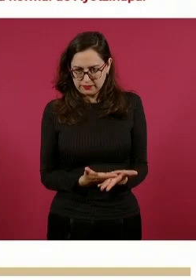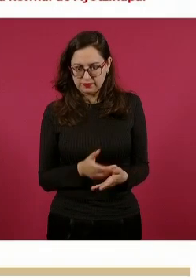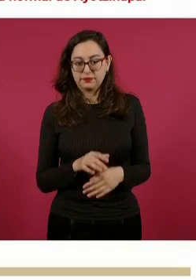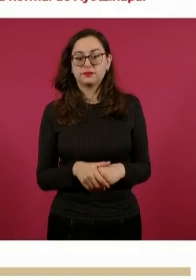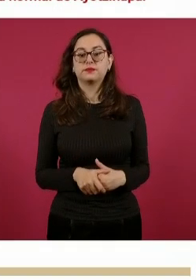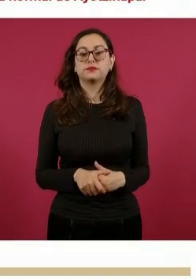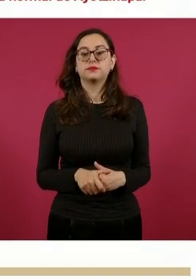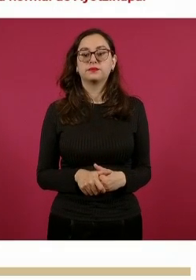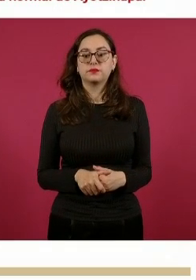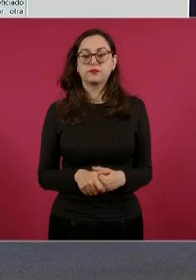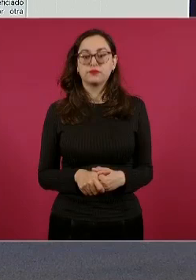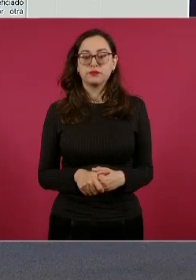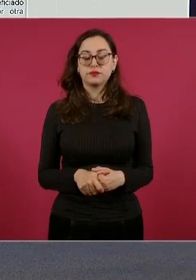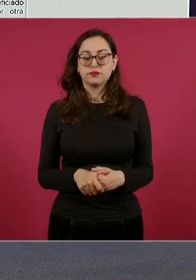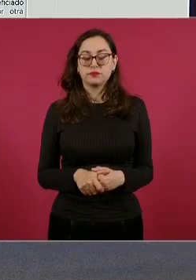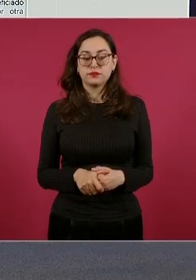Iguala.